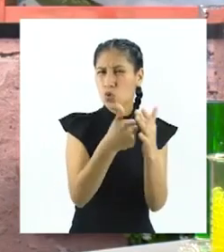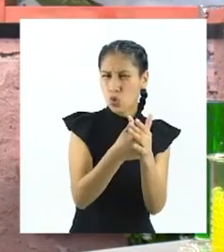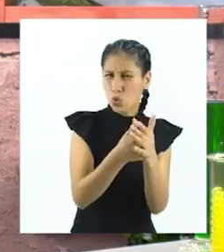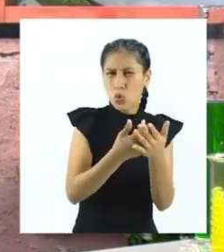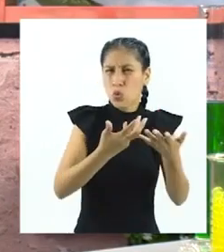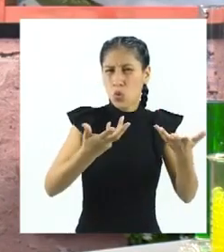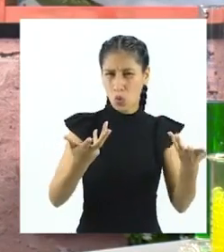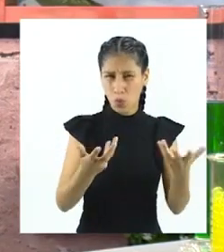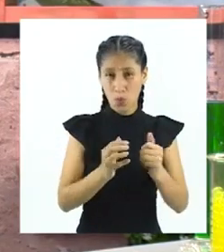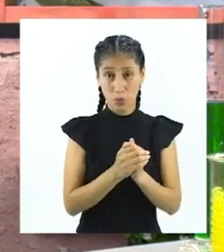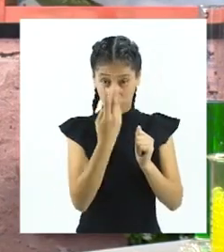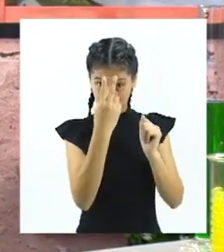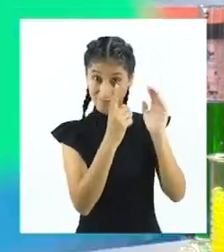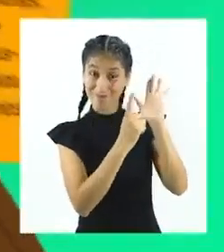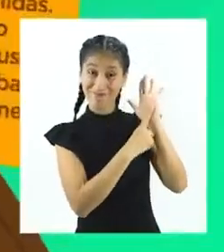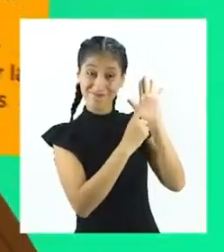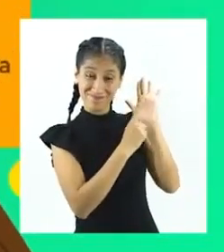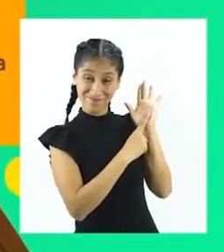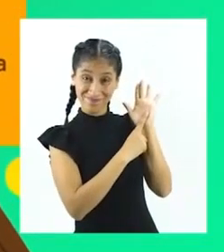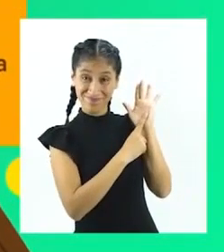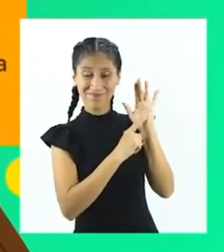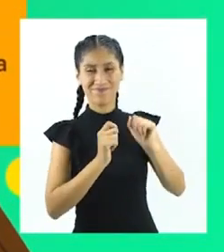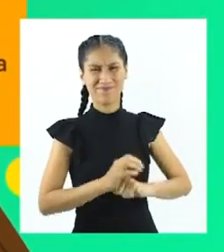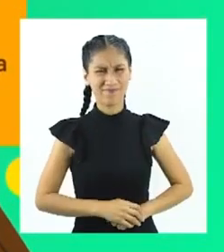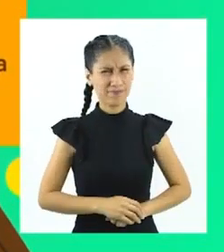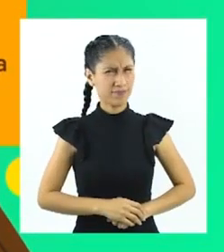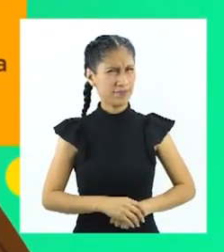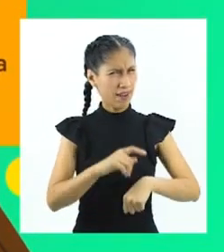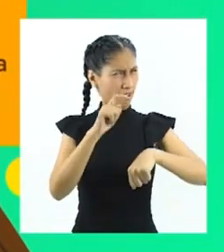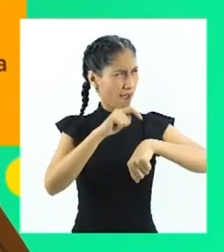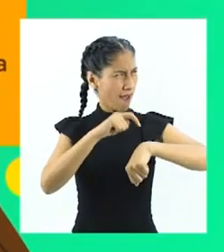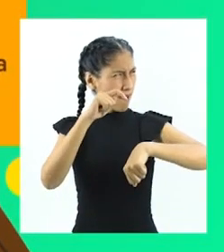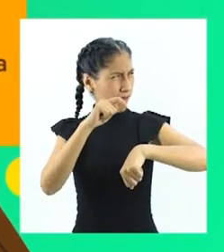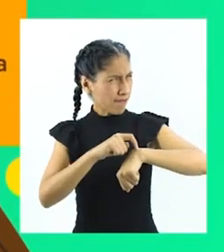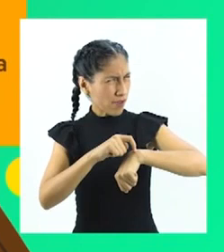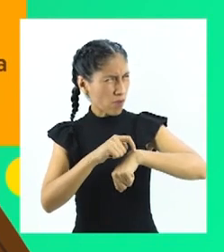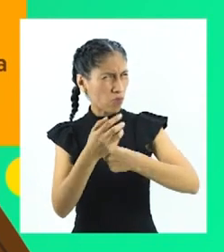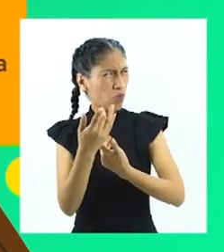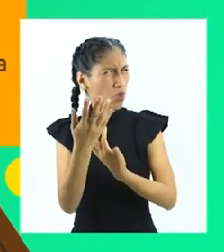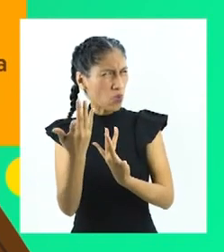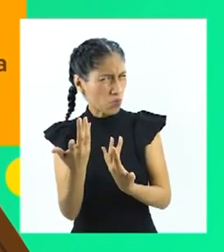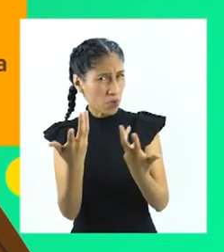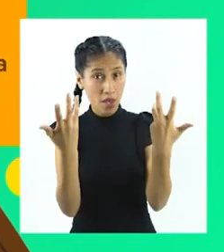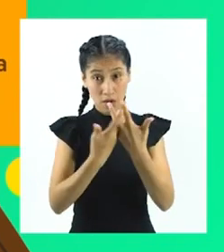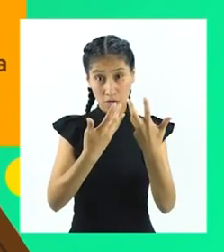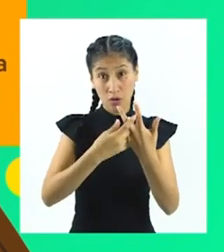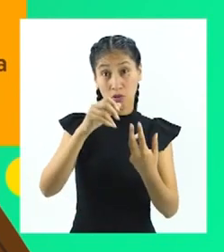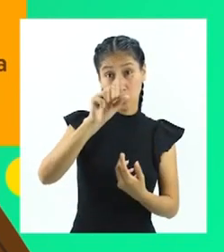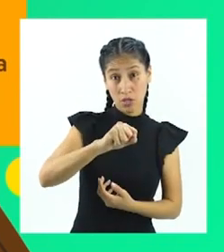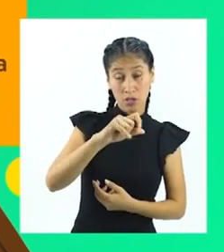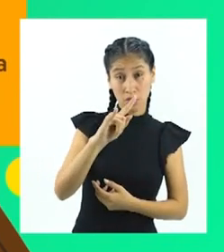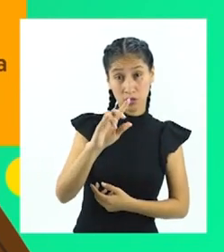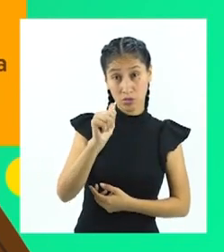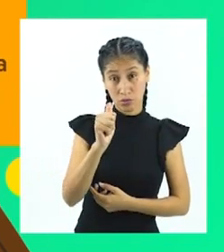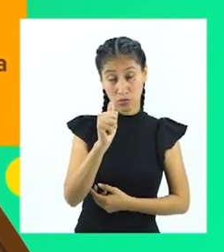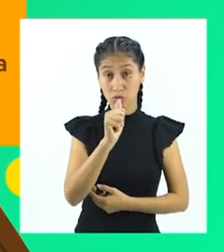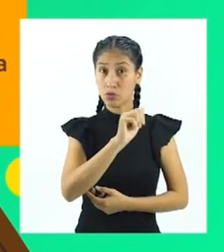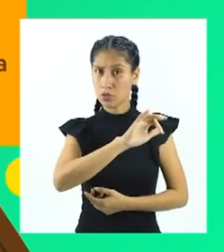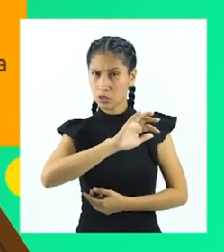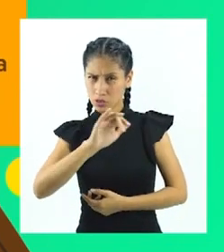sustancias químicas, resultaría que el tiempo de demora sería la consecuencia del uso de la sustancia A o B.